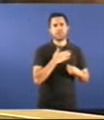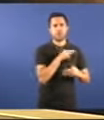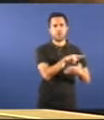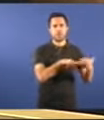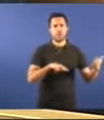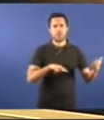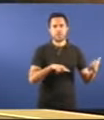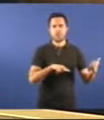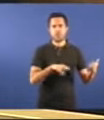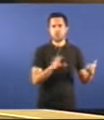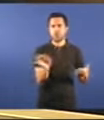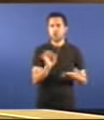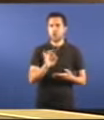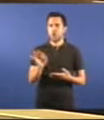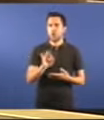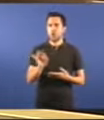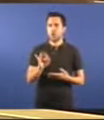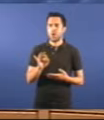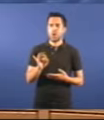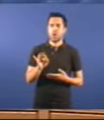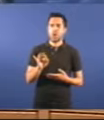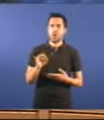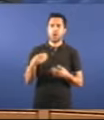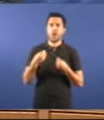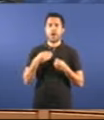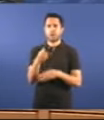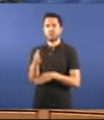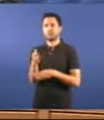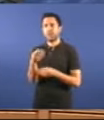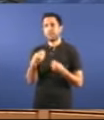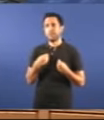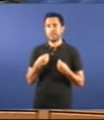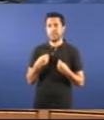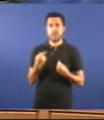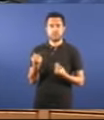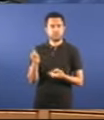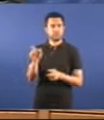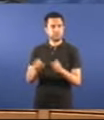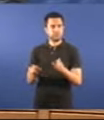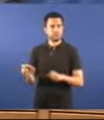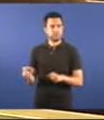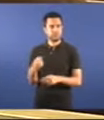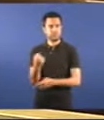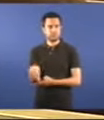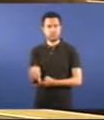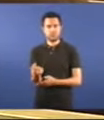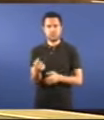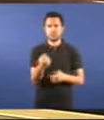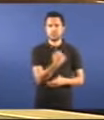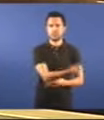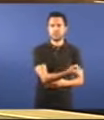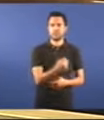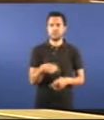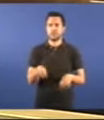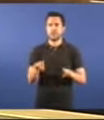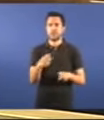os silencio os que atentan contra a vida e o patrimonio dos galegos señoría de que lado están pido que se